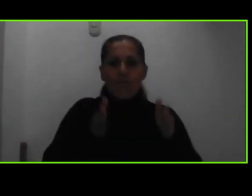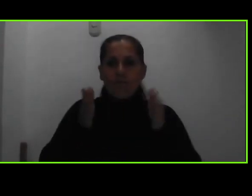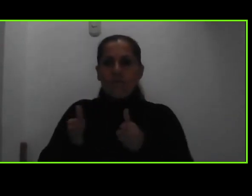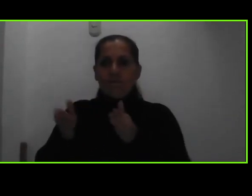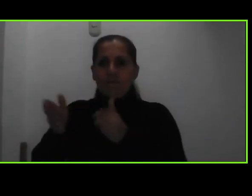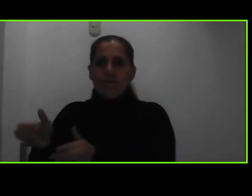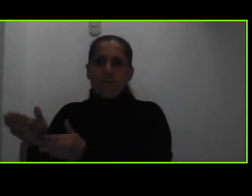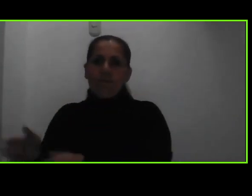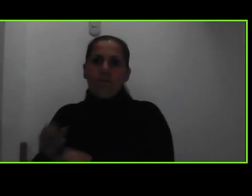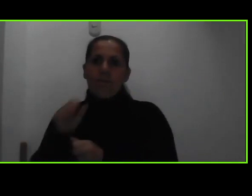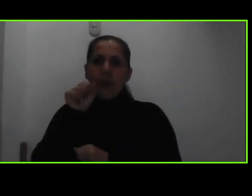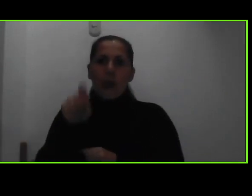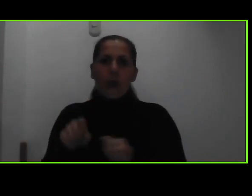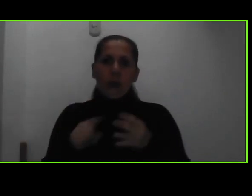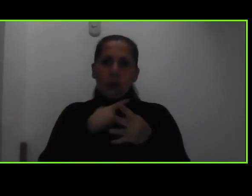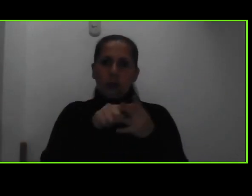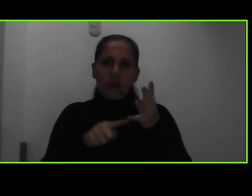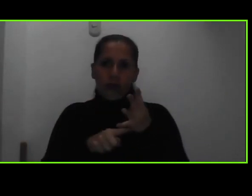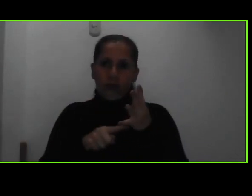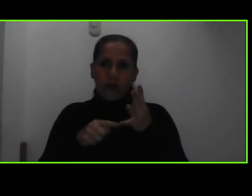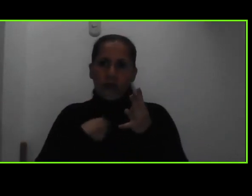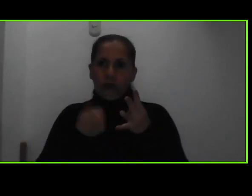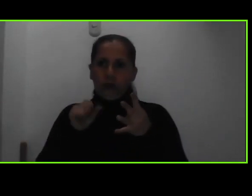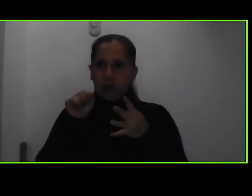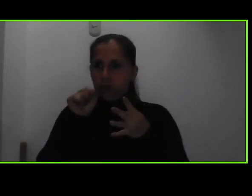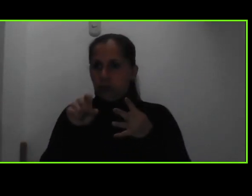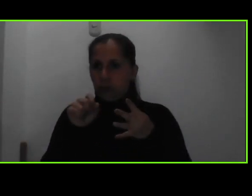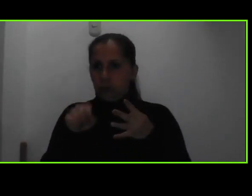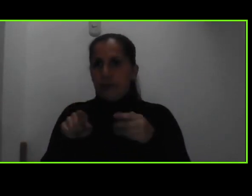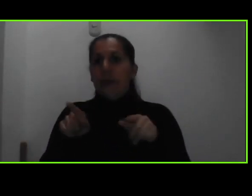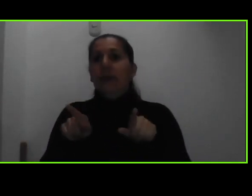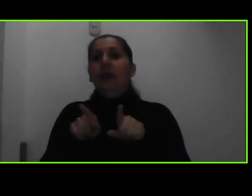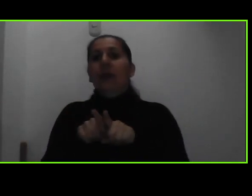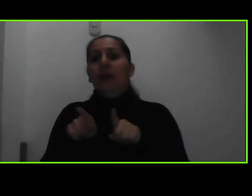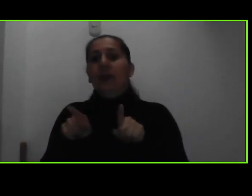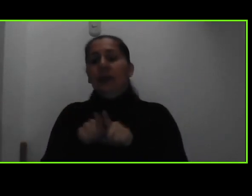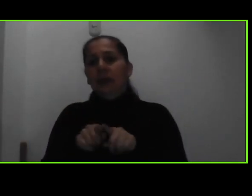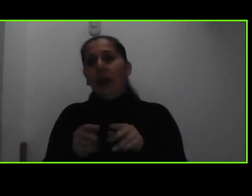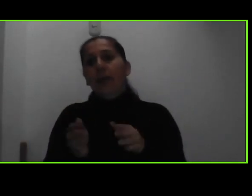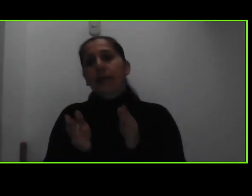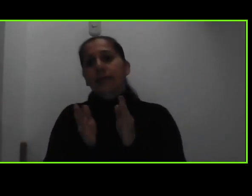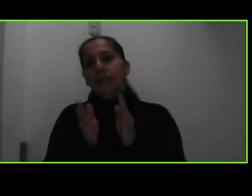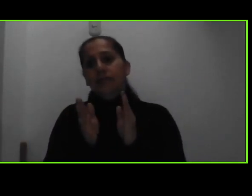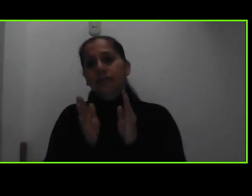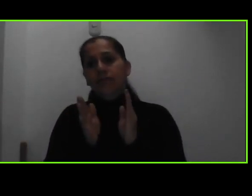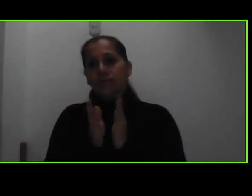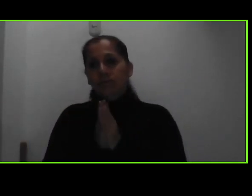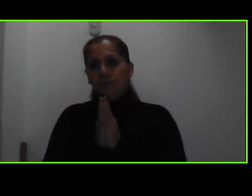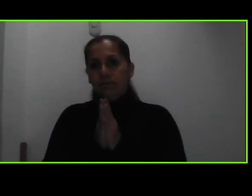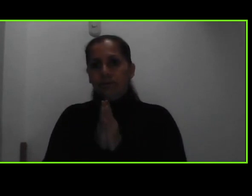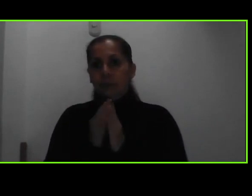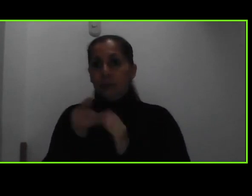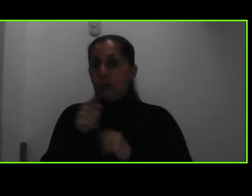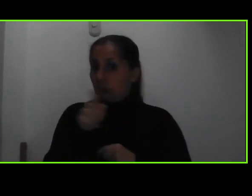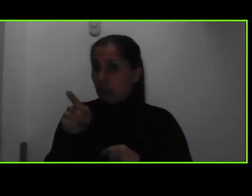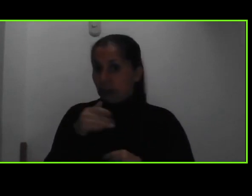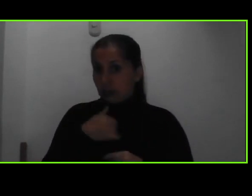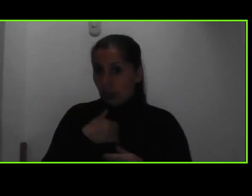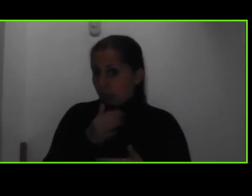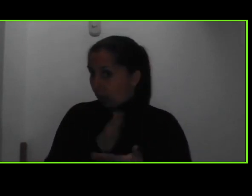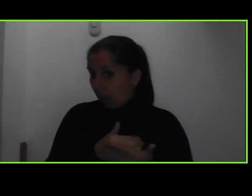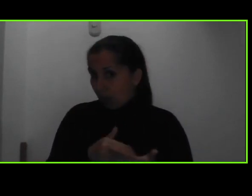tenemos y hemos recibido vamos a también a pedirles si ustedes tienen consultas que son